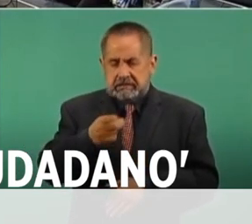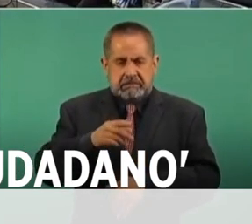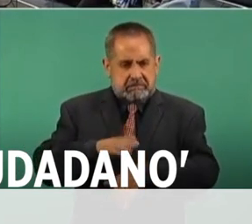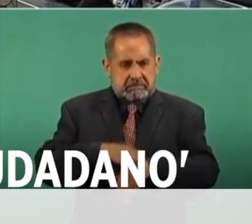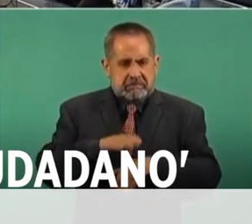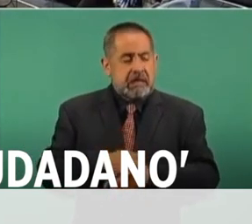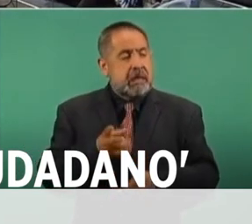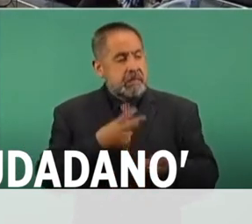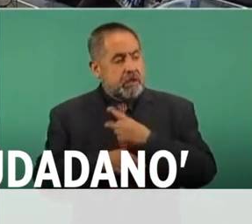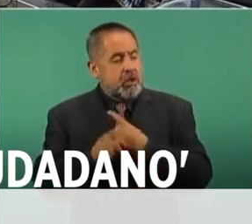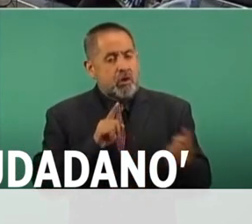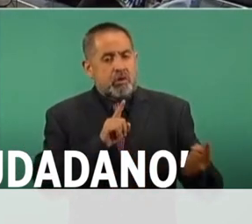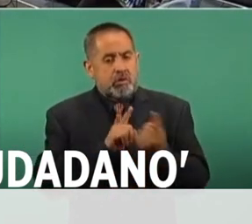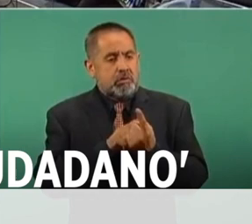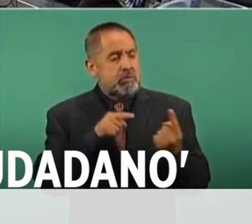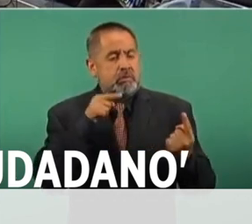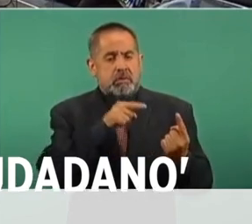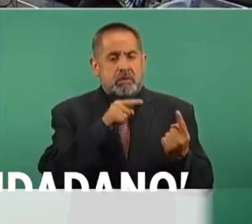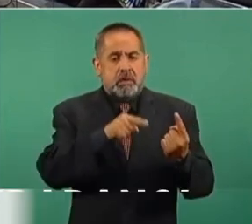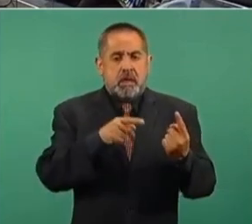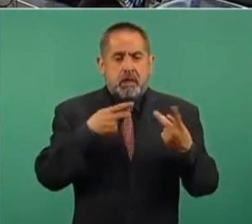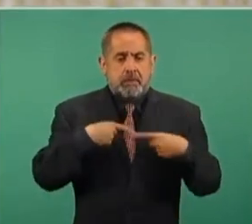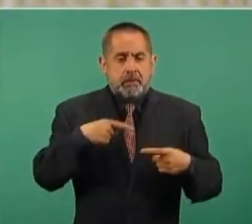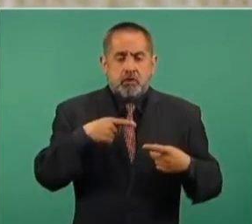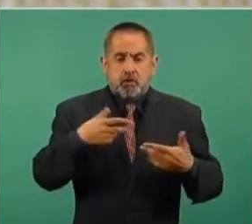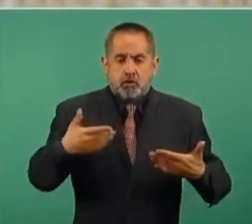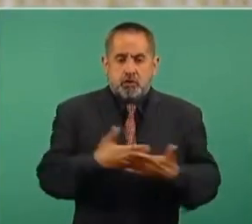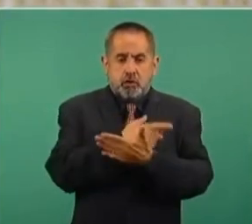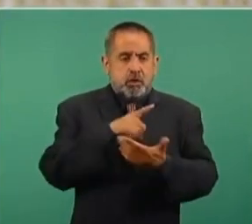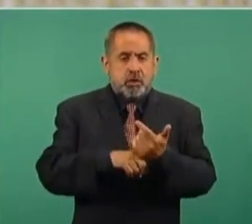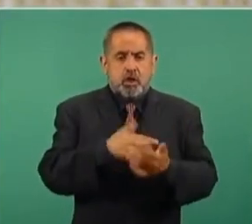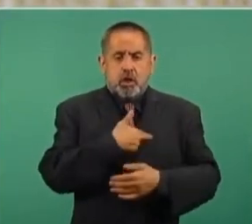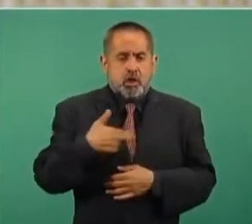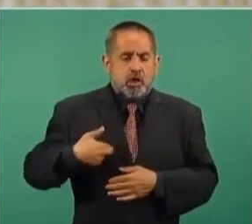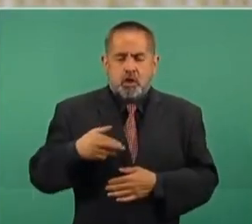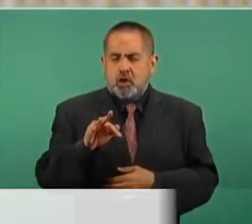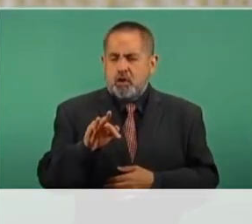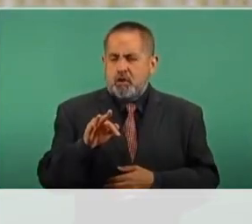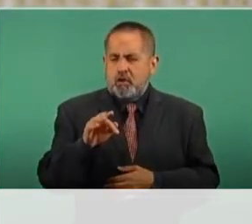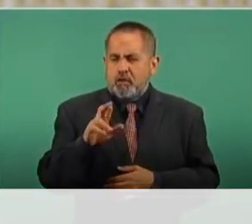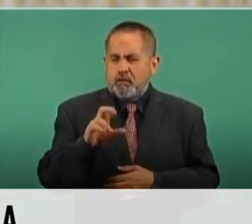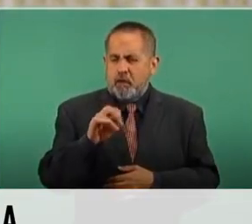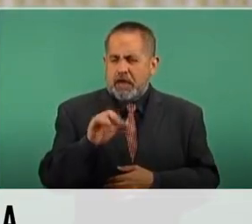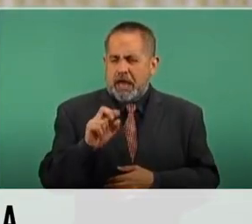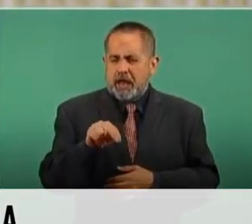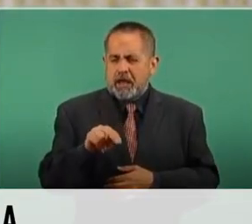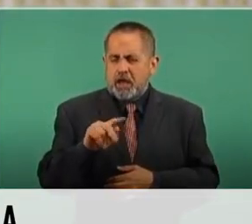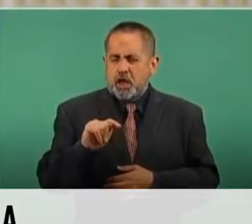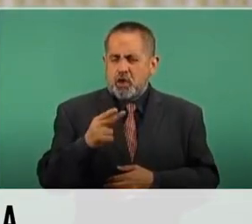recibimos al ciudadano de origen rumano Florian Tudor.